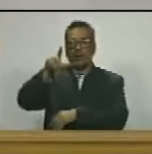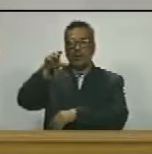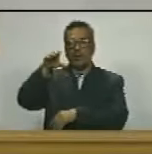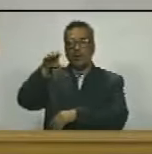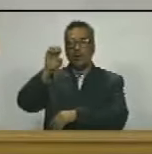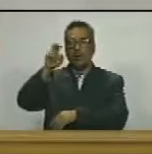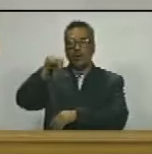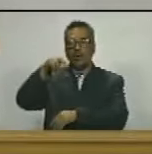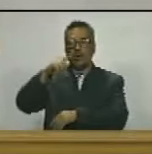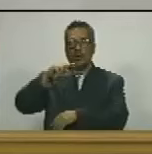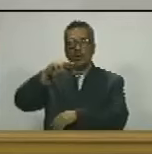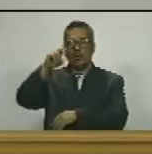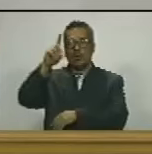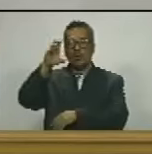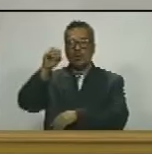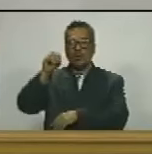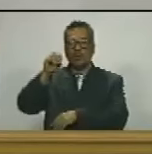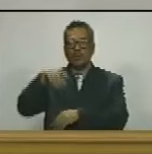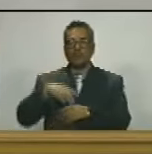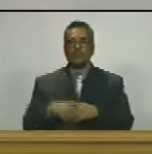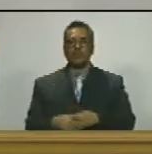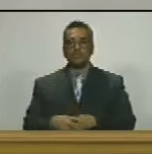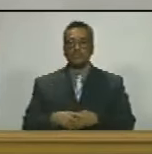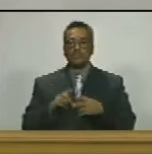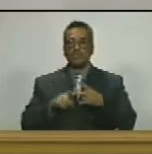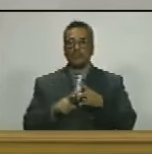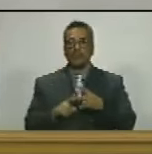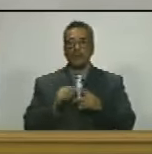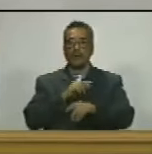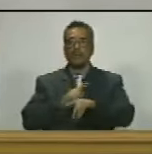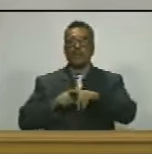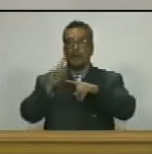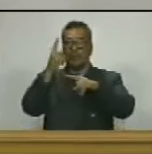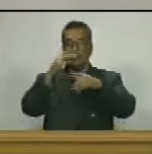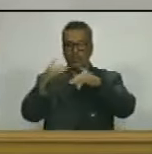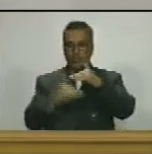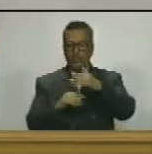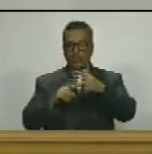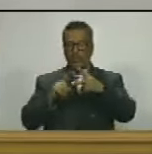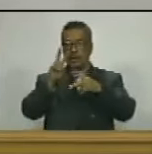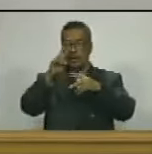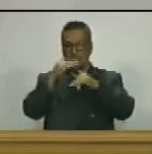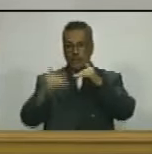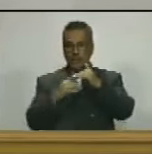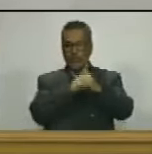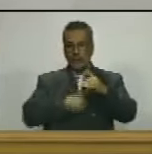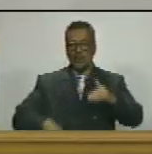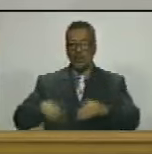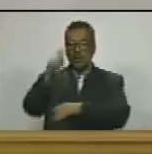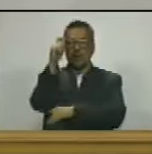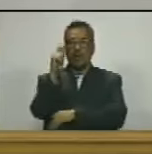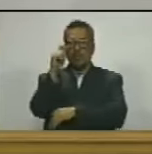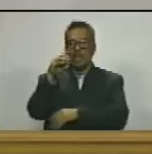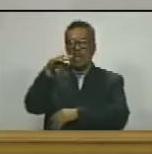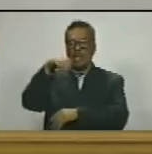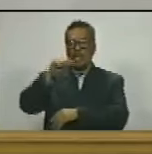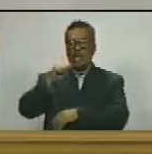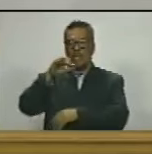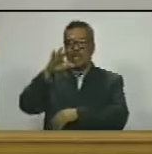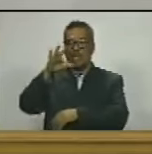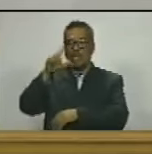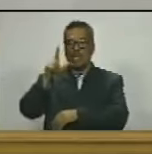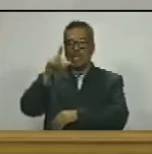alfredo montezuma ruiz perdón primer vicepresidente segundo vicepresidente diputado alfonso